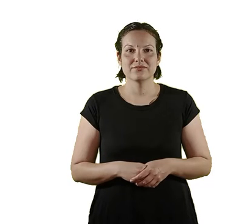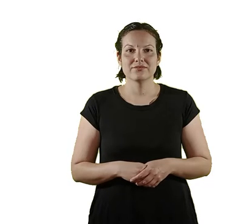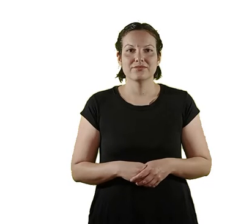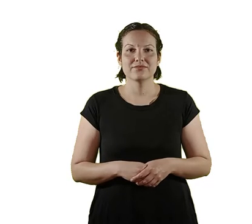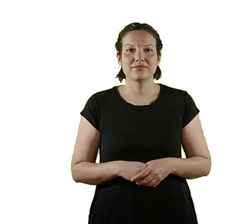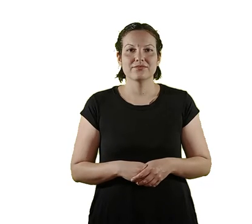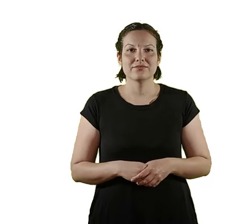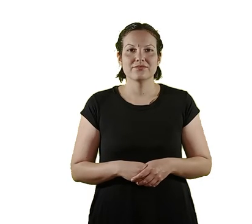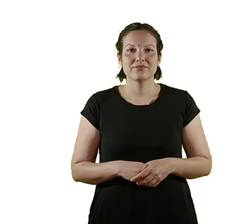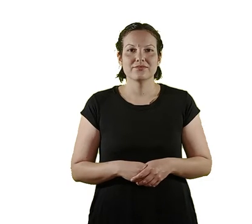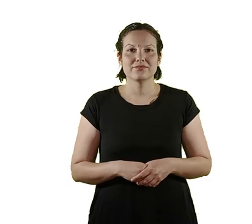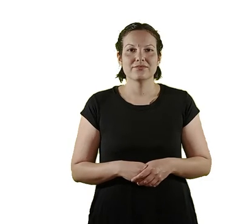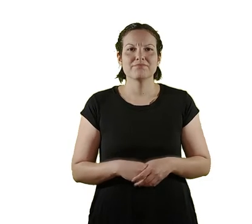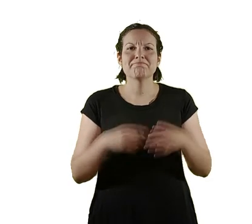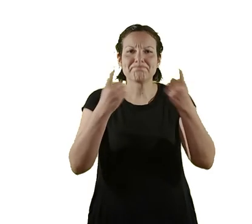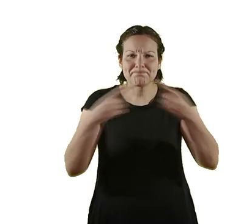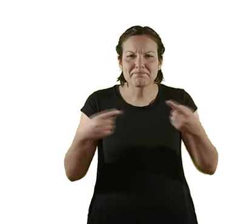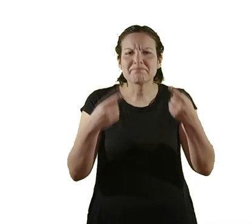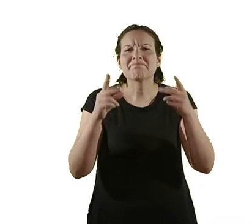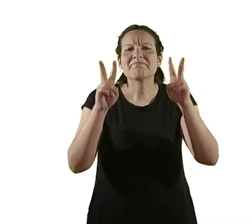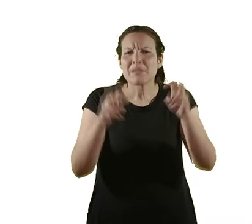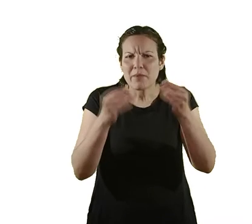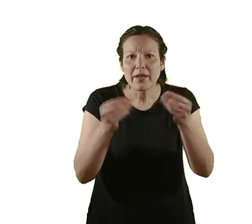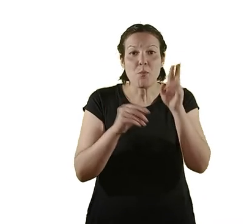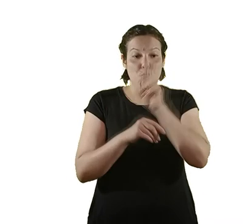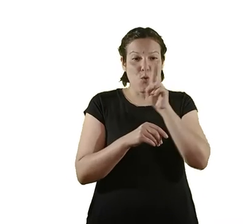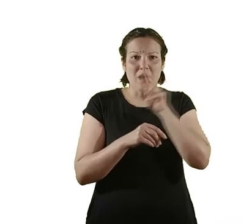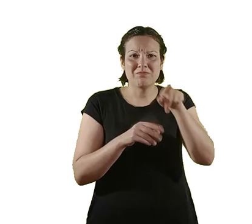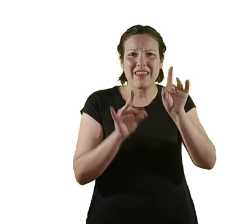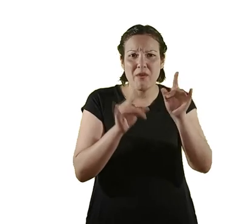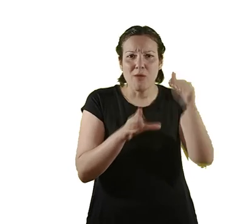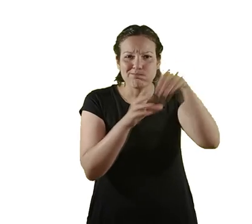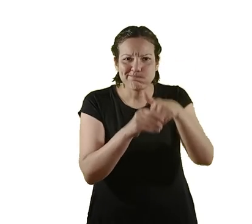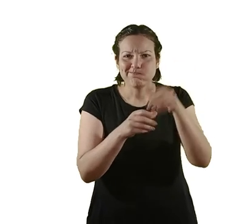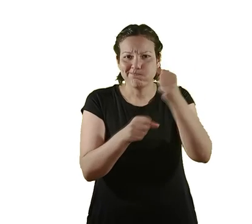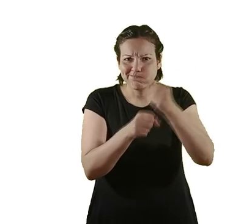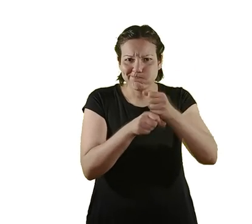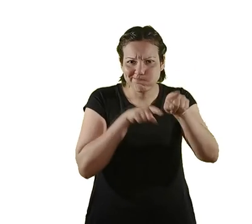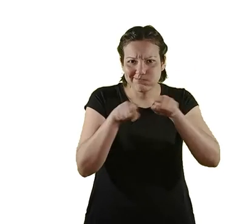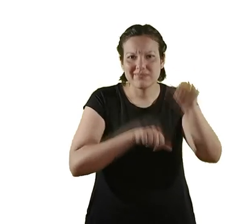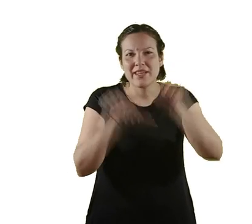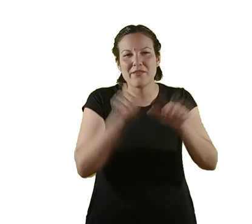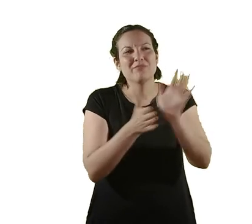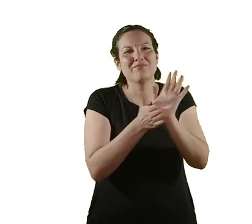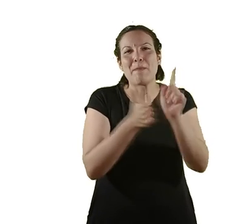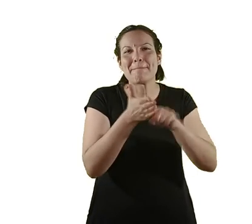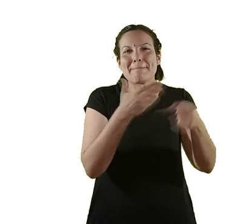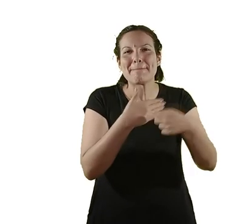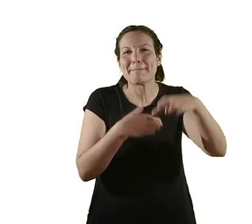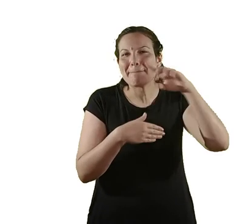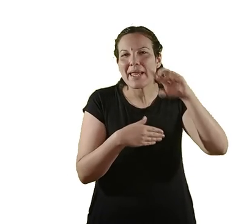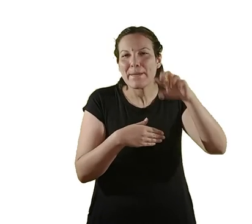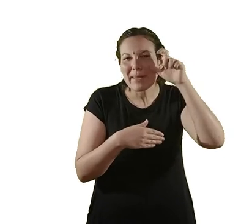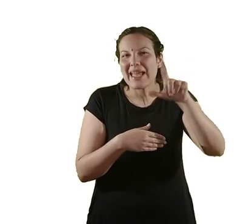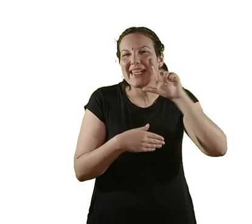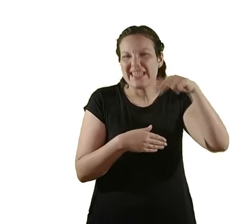Lo que sabemos sobre las dificultades de las mujeres en la carrera científica es que hay algo, se conoce como, digamos, una analogía del pipeline, del tubo,